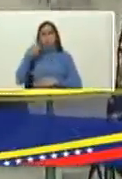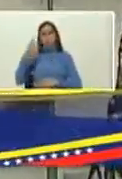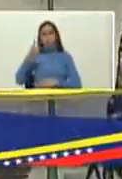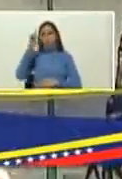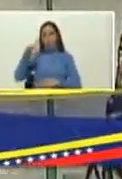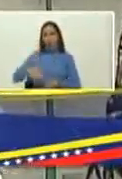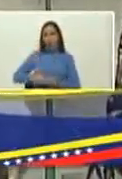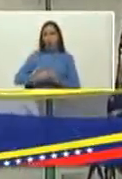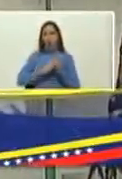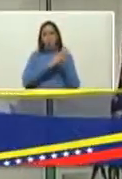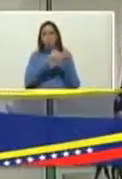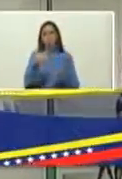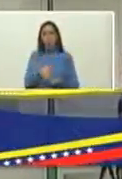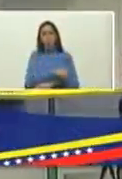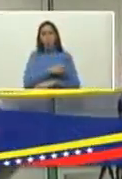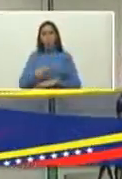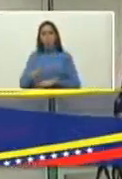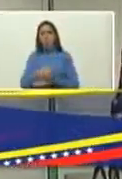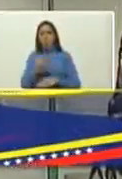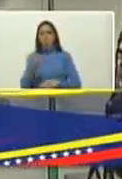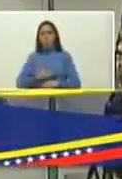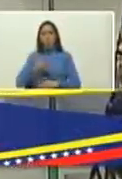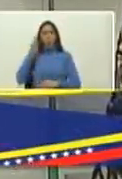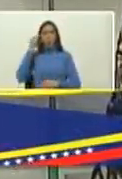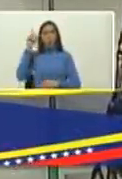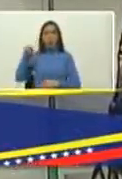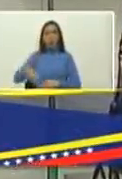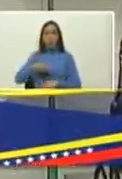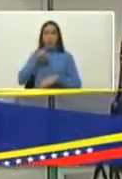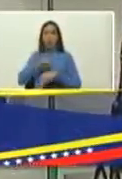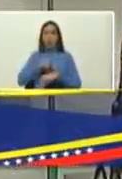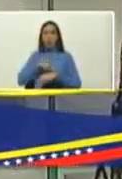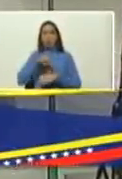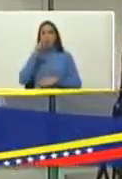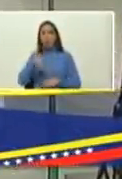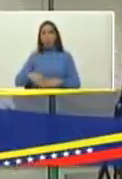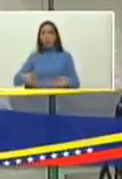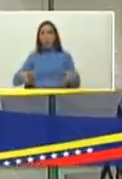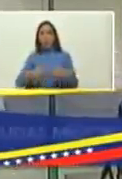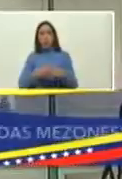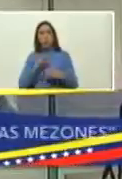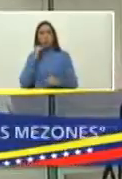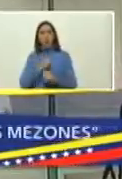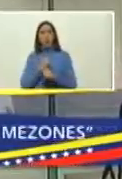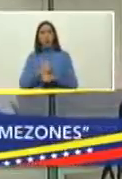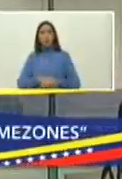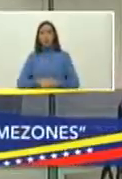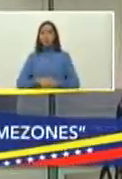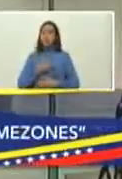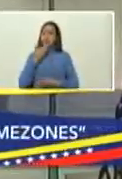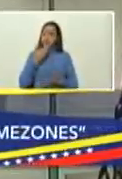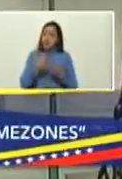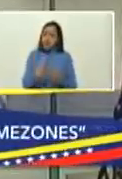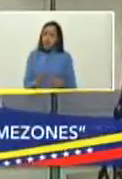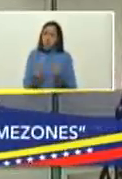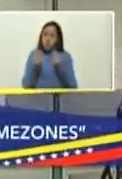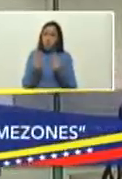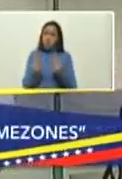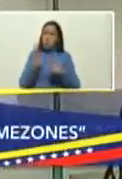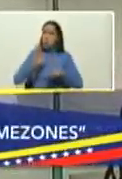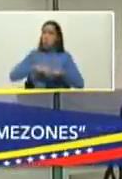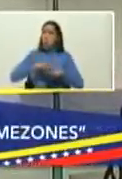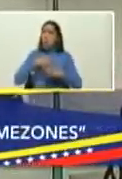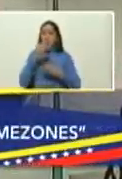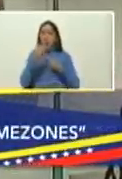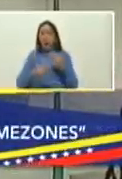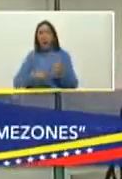jefes de gobierno a nuestra alcaldesa a todos nuestros doctores personal obrero y administrativo una vez más gracias de corazón gracias por lo que ha